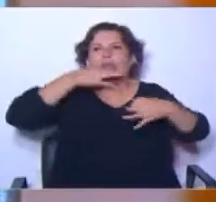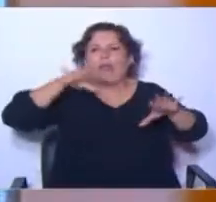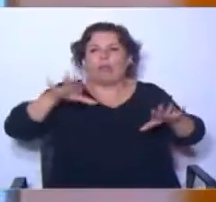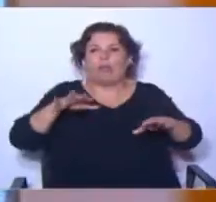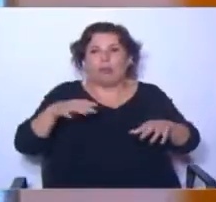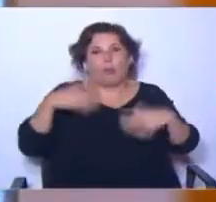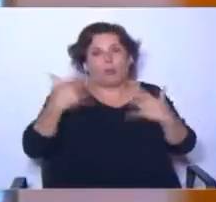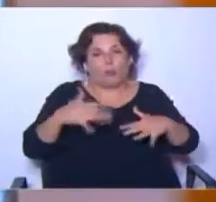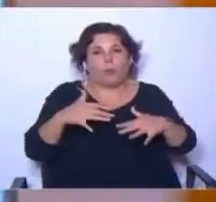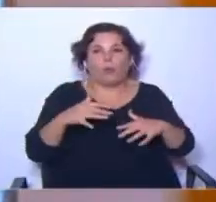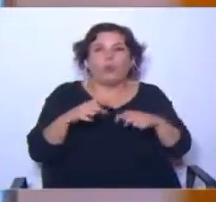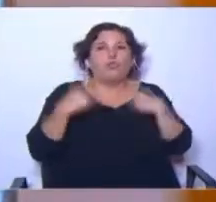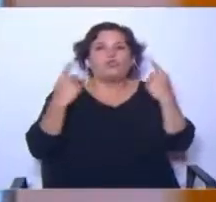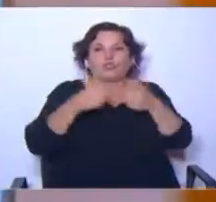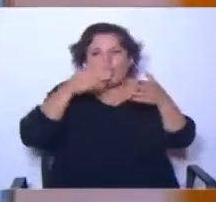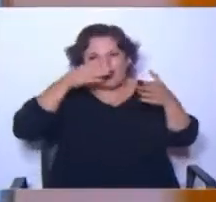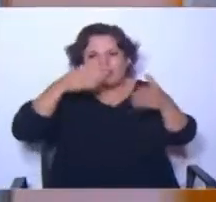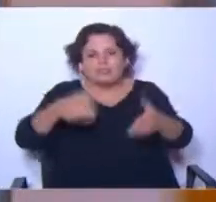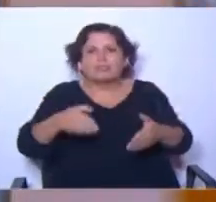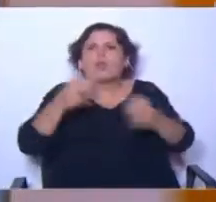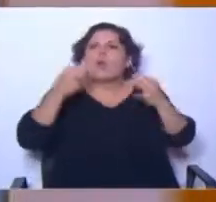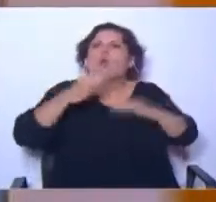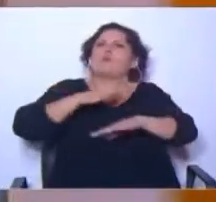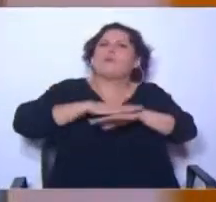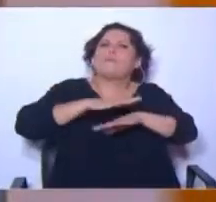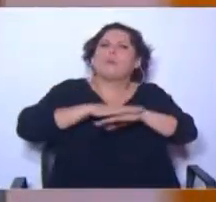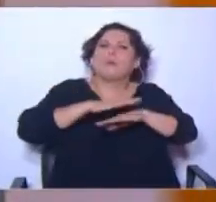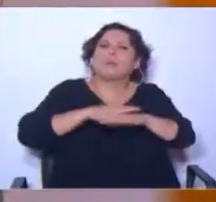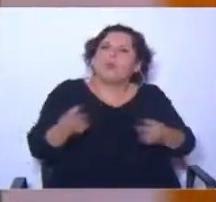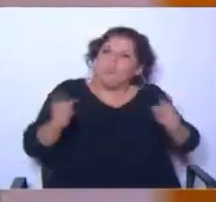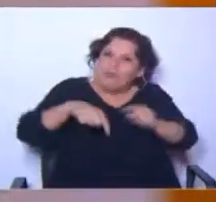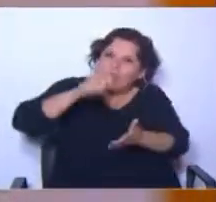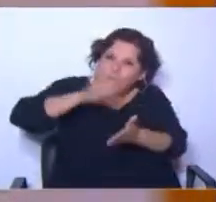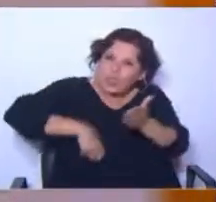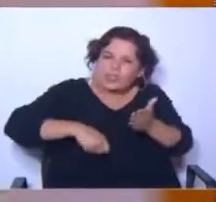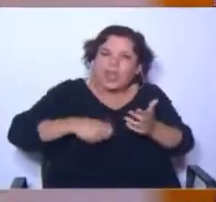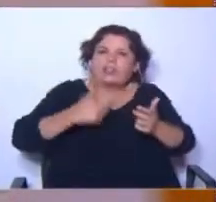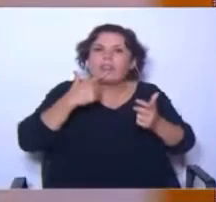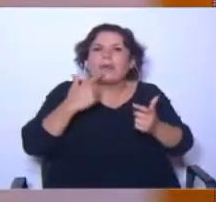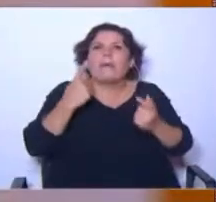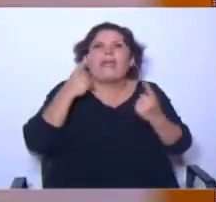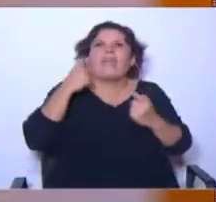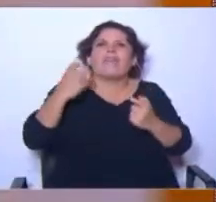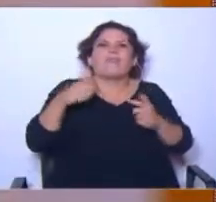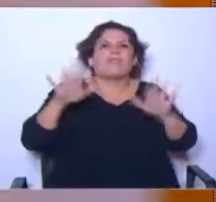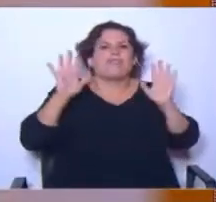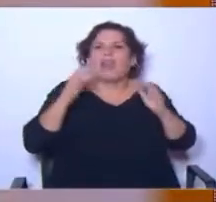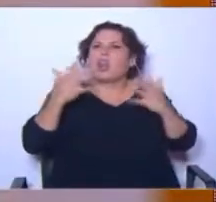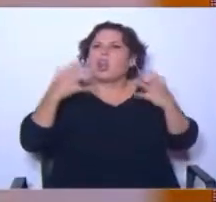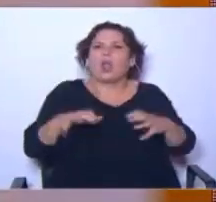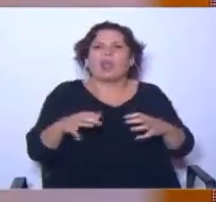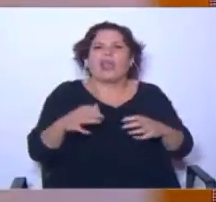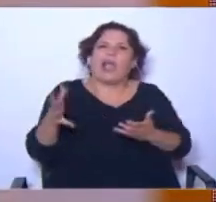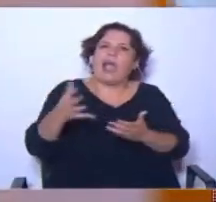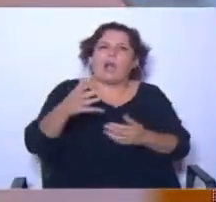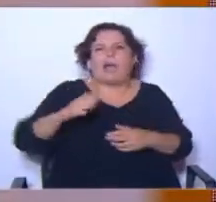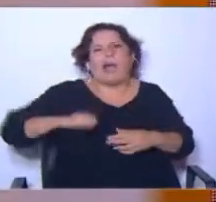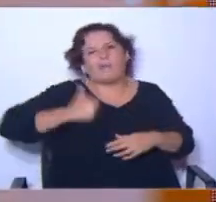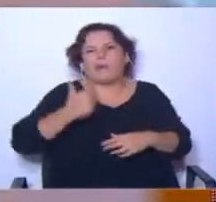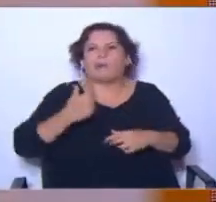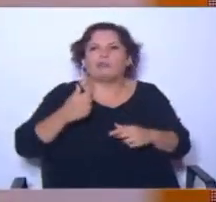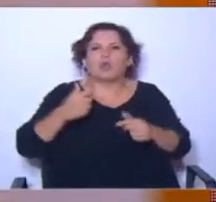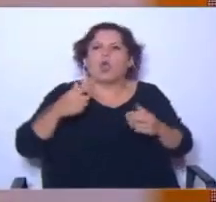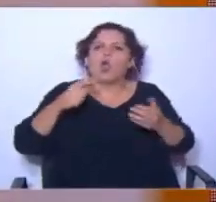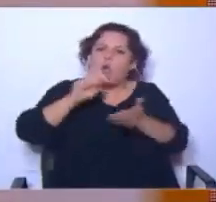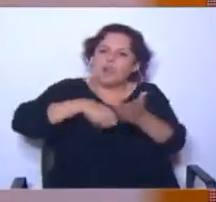Y todos prestan especial atención al momento de la recontratación. Intentan, para evitar que haya especulación y abuso, que los contratos